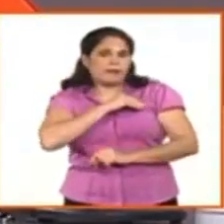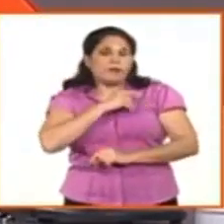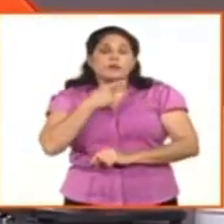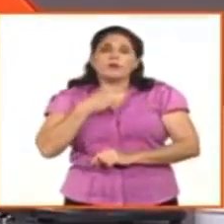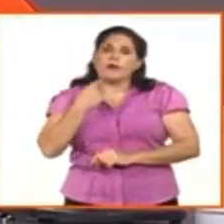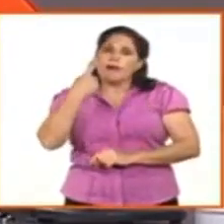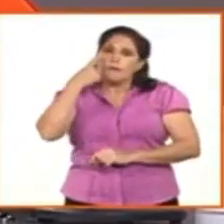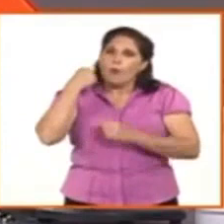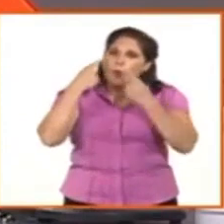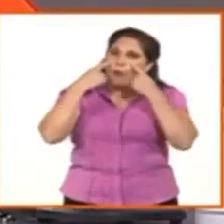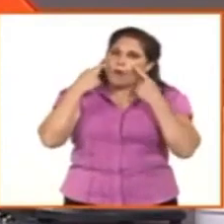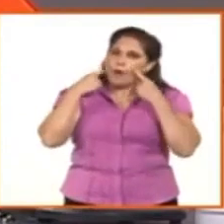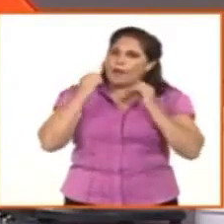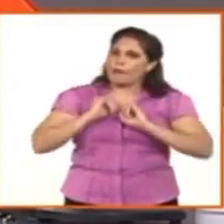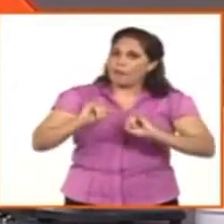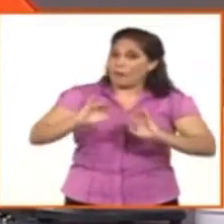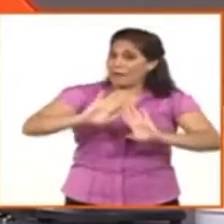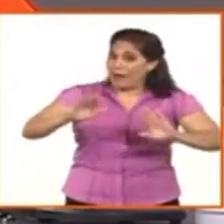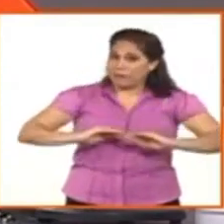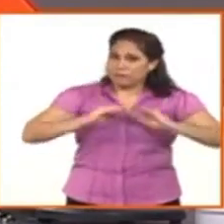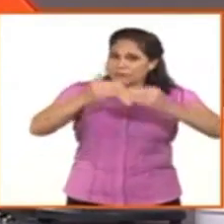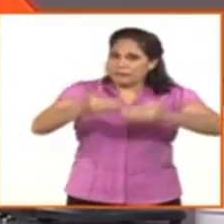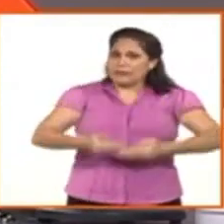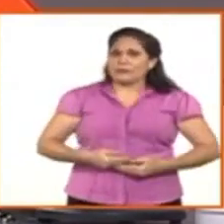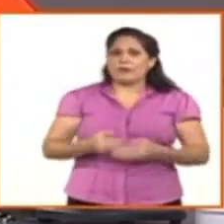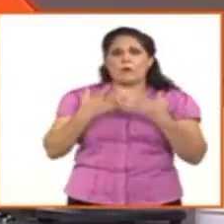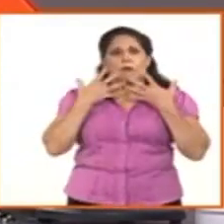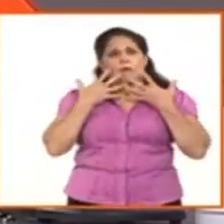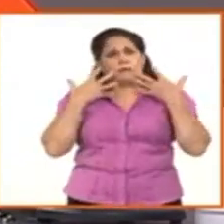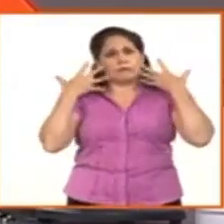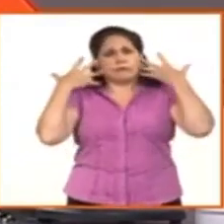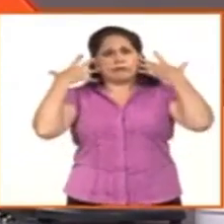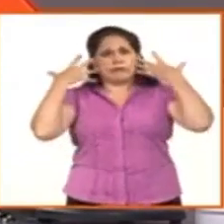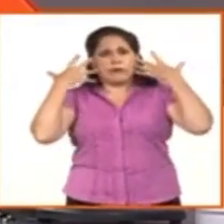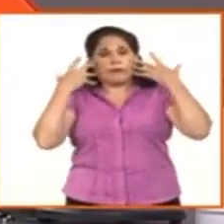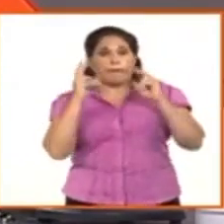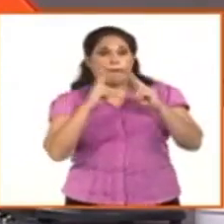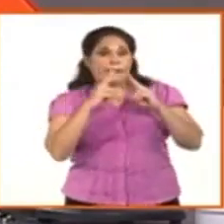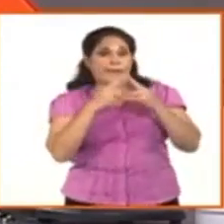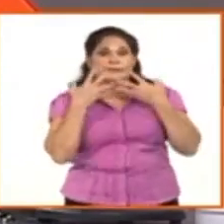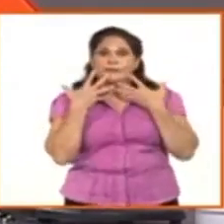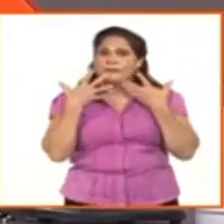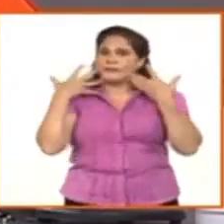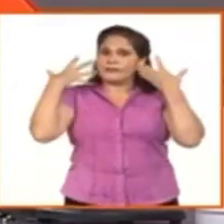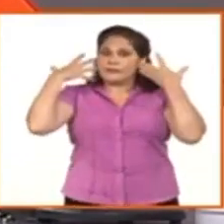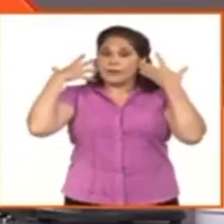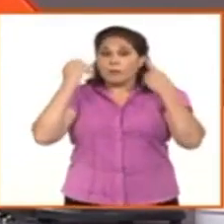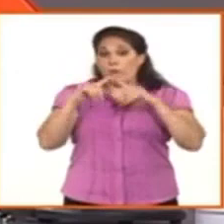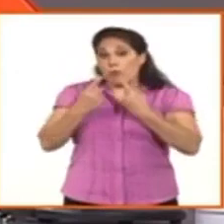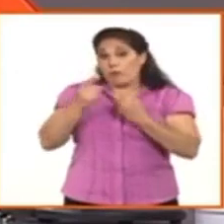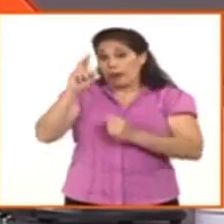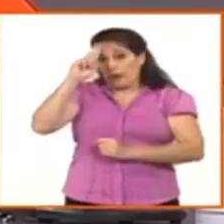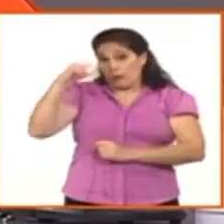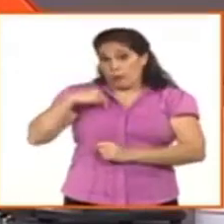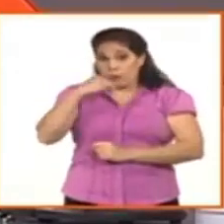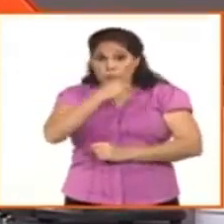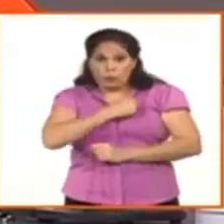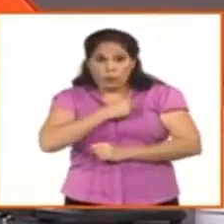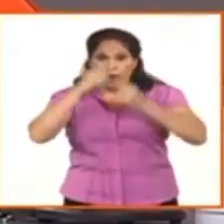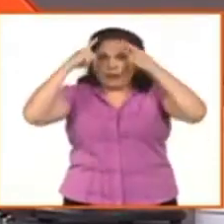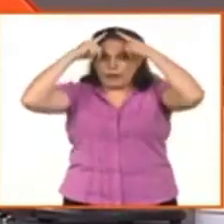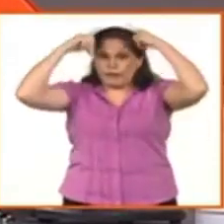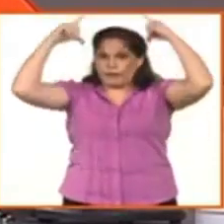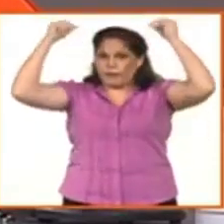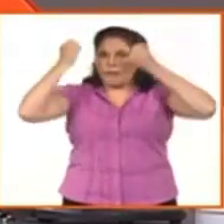de llorar, de felicidad. Realmente es una práctica en la que el personal de la salud acompaña durante mucho tiempo